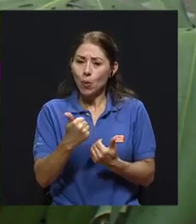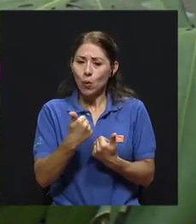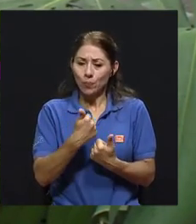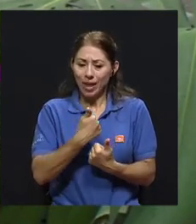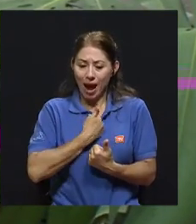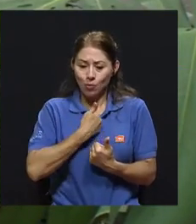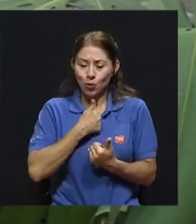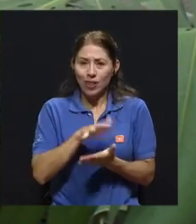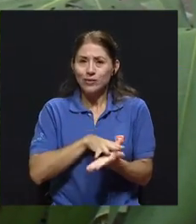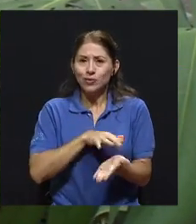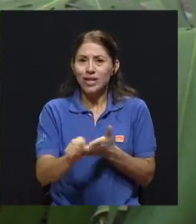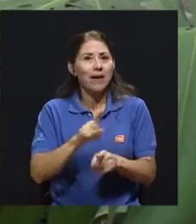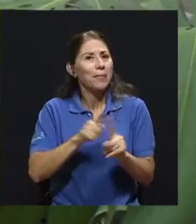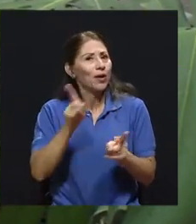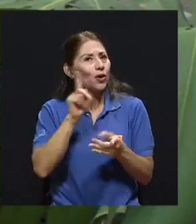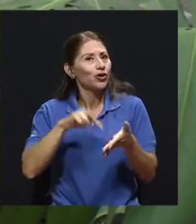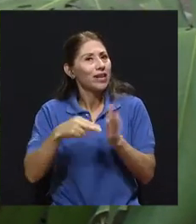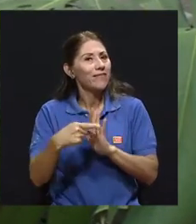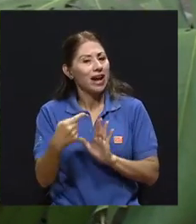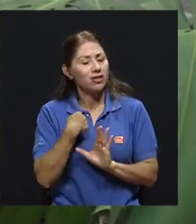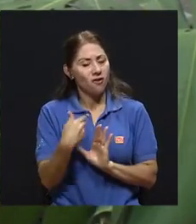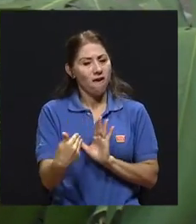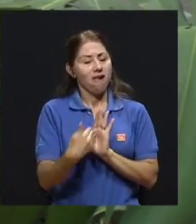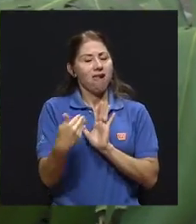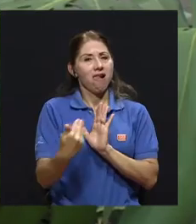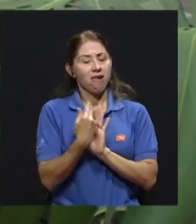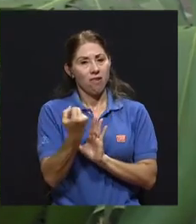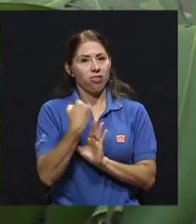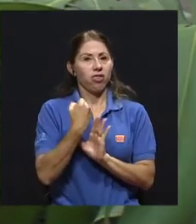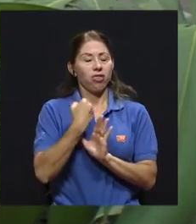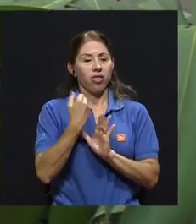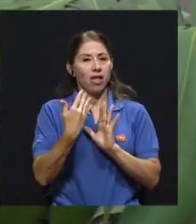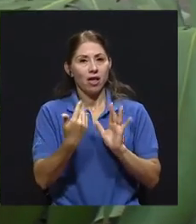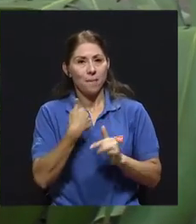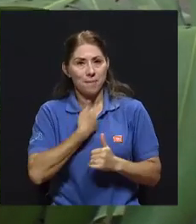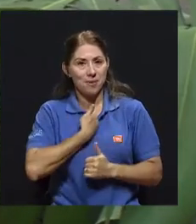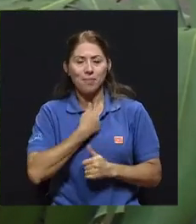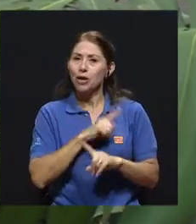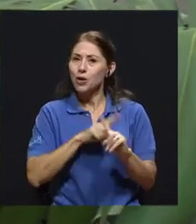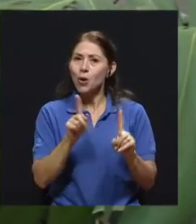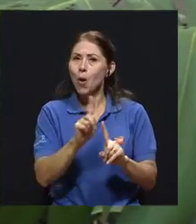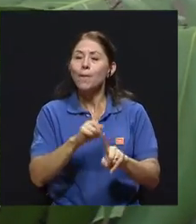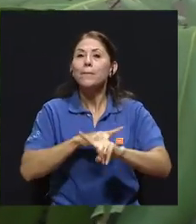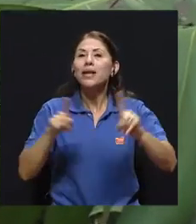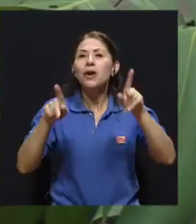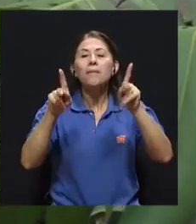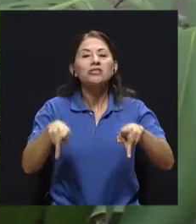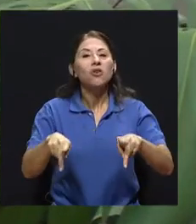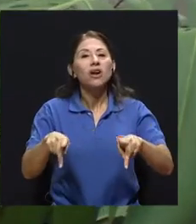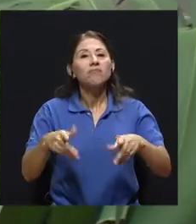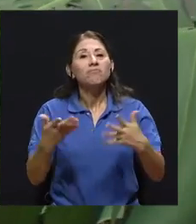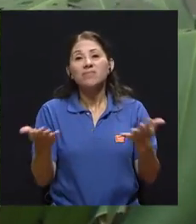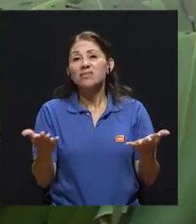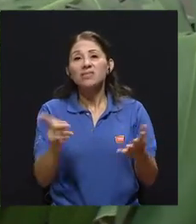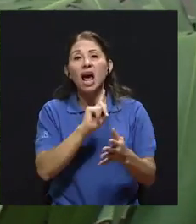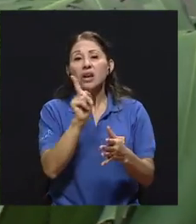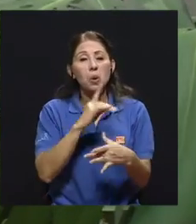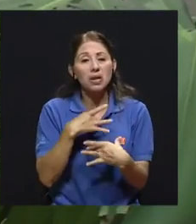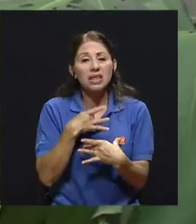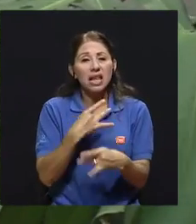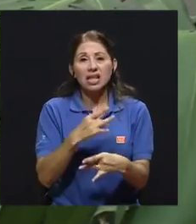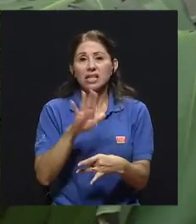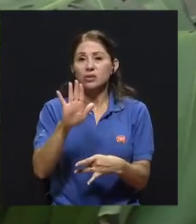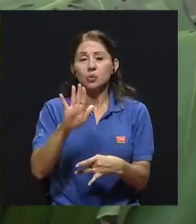autodestructiva no en el sentido que es autolesiva, ¿verdad? físicamente, pero en términos del descuido, del desocuparse,